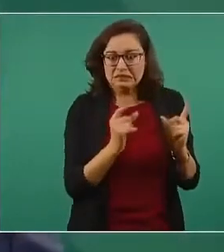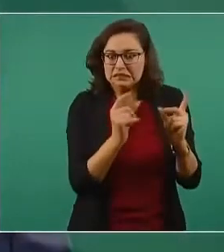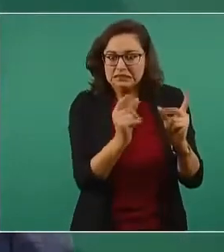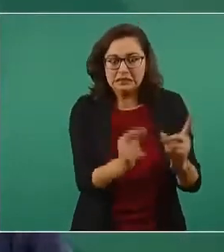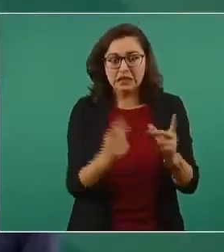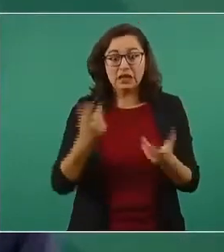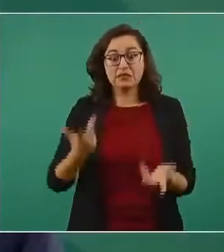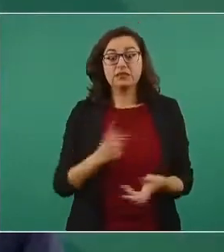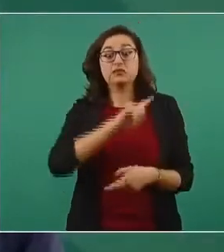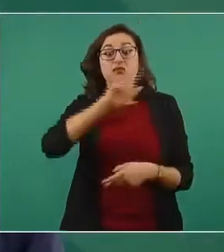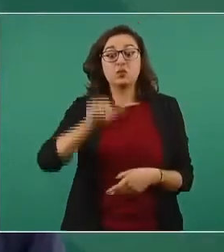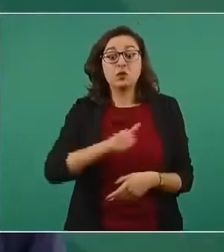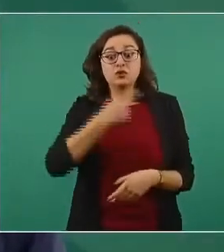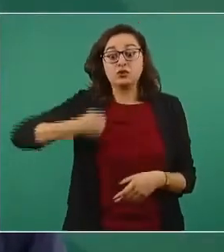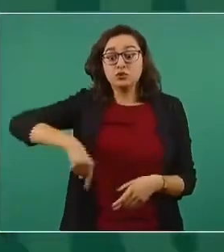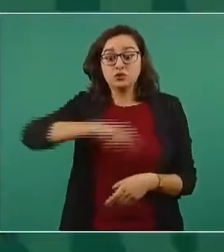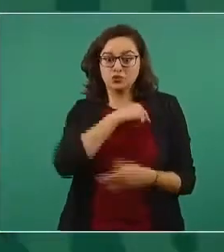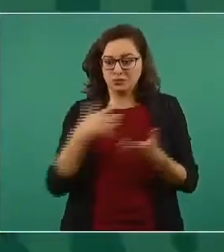a poder hacer nada.